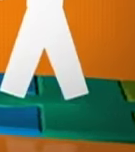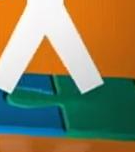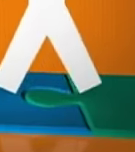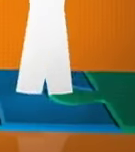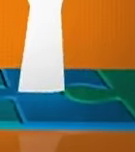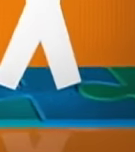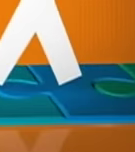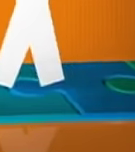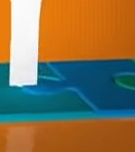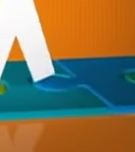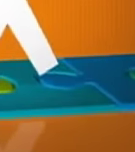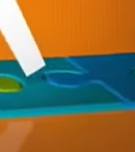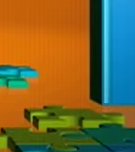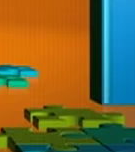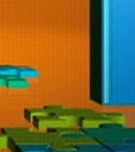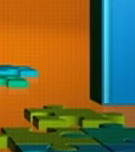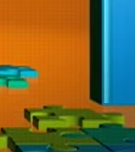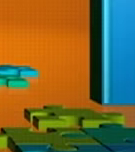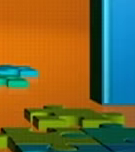Music